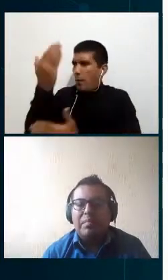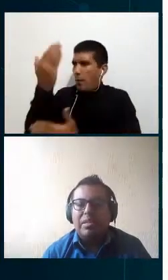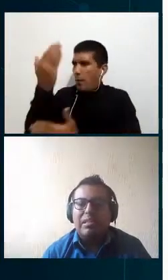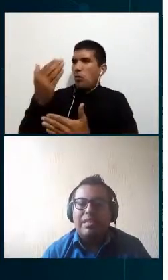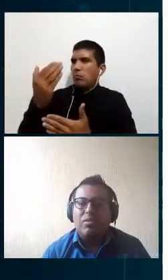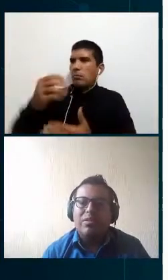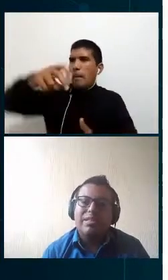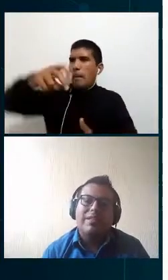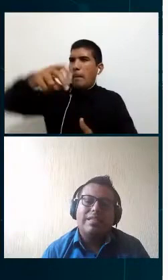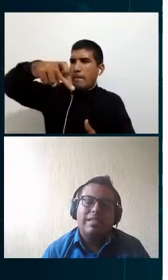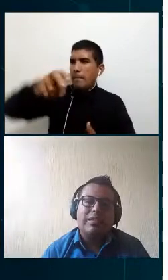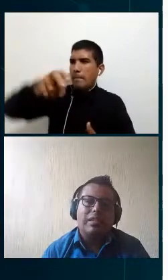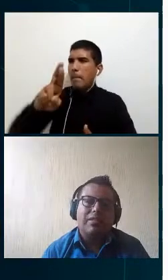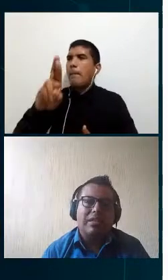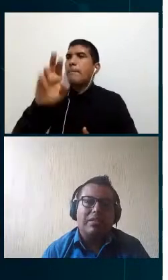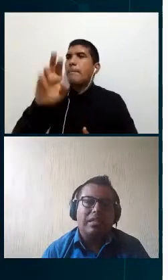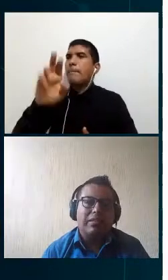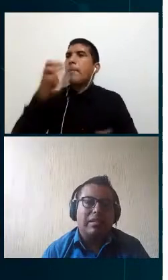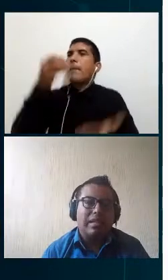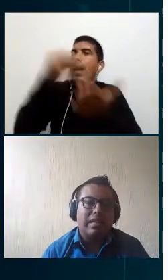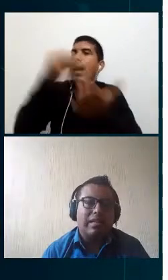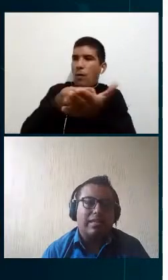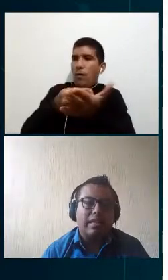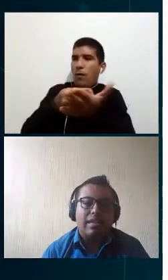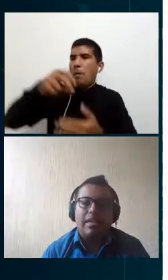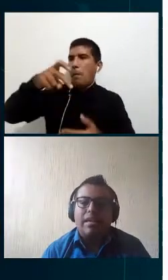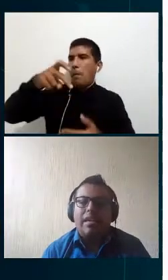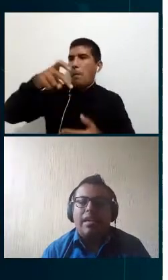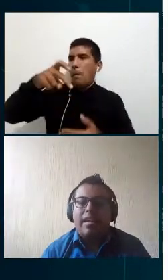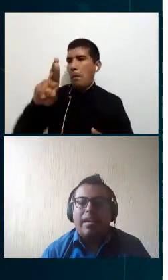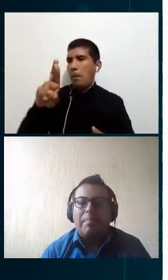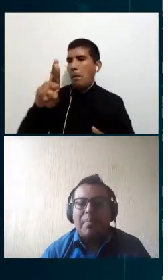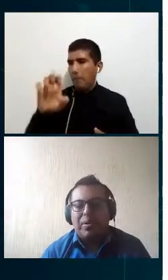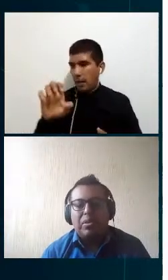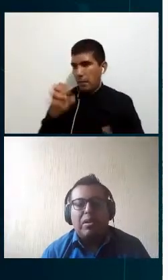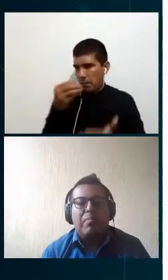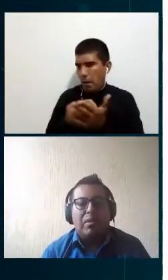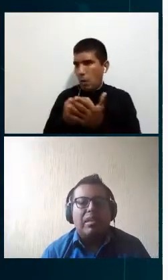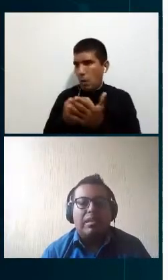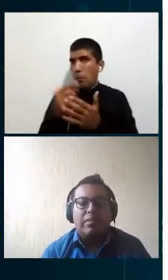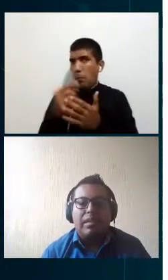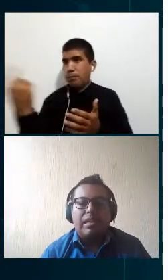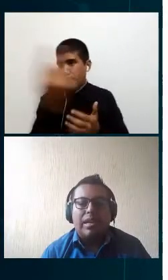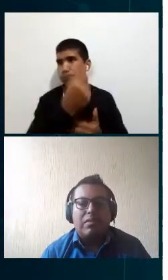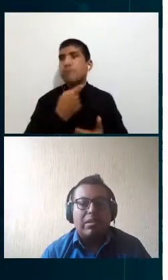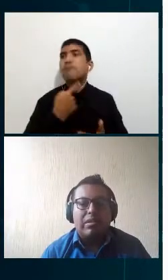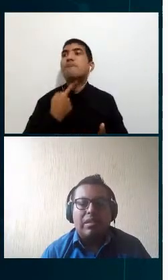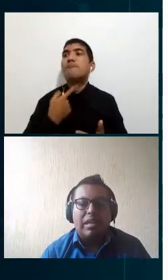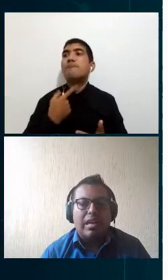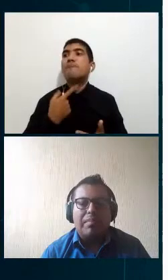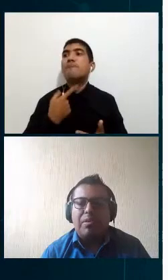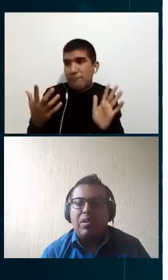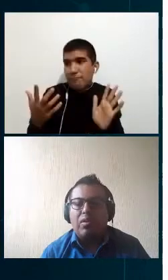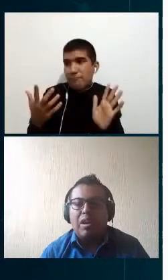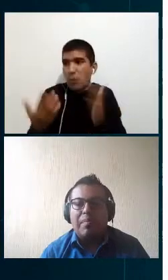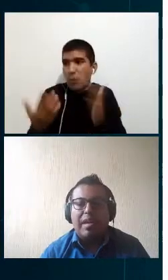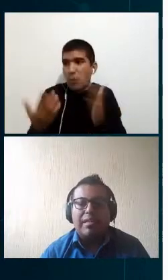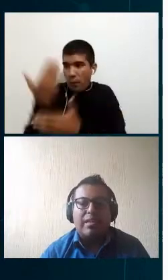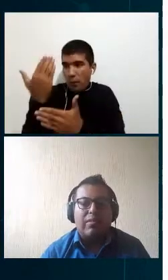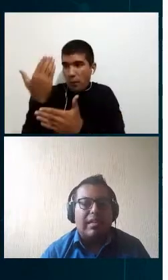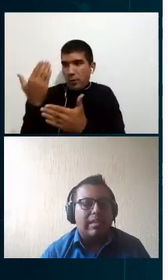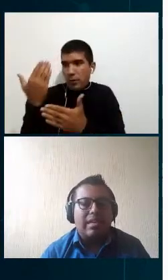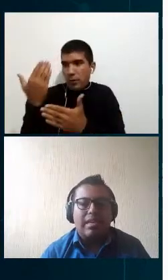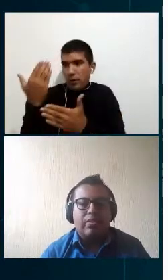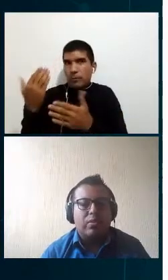nuevos sistemas que no estaban definidos dentro del alcance pero que son importantes la conexión del AMI con el